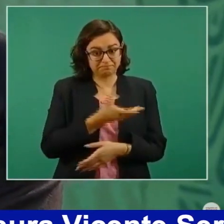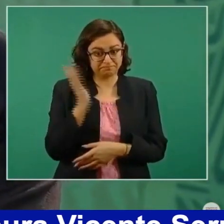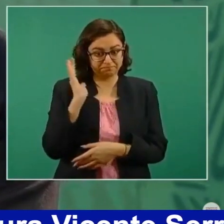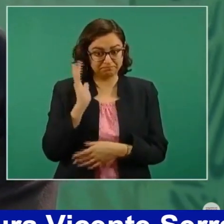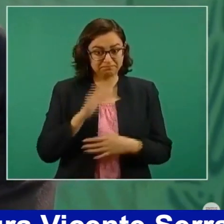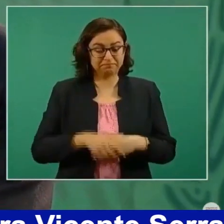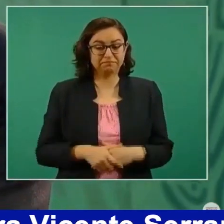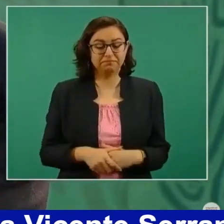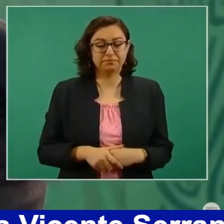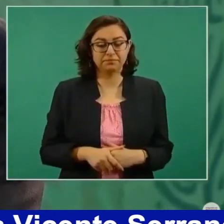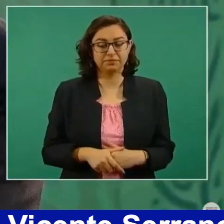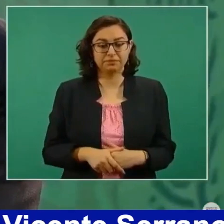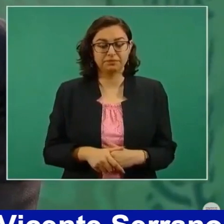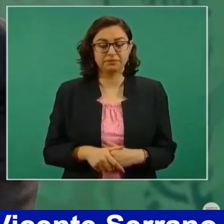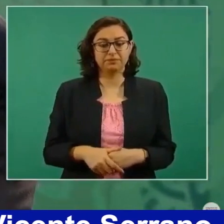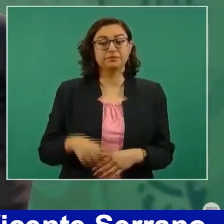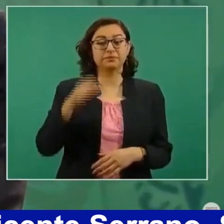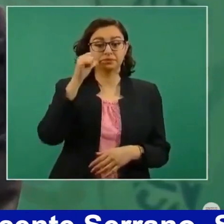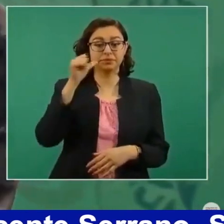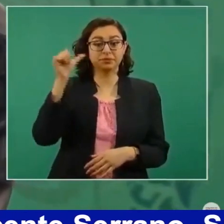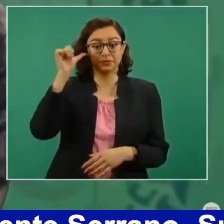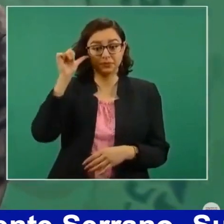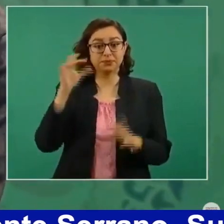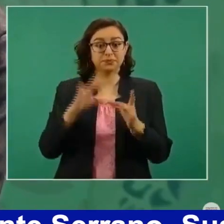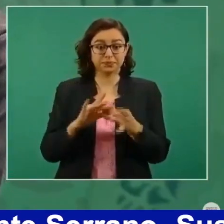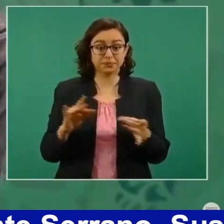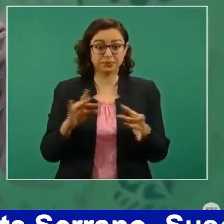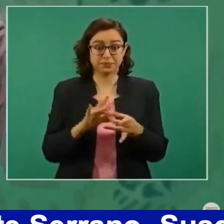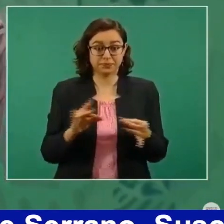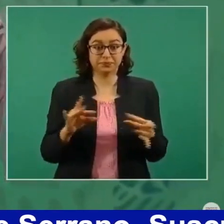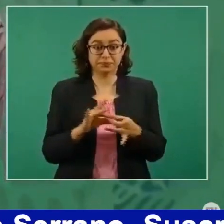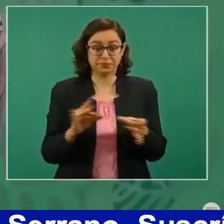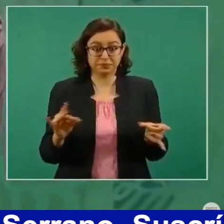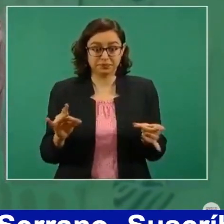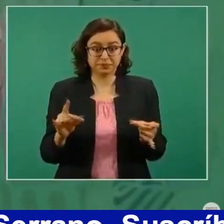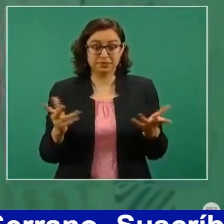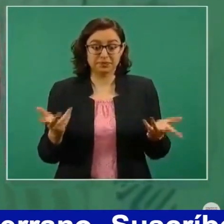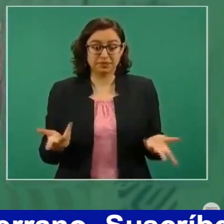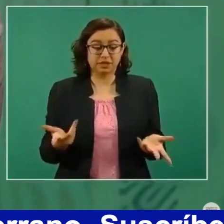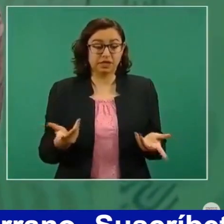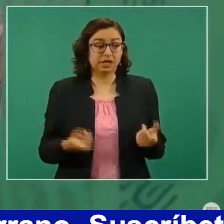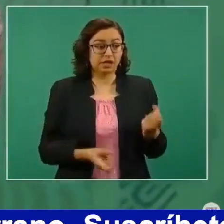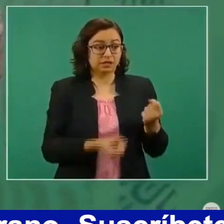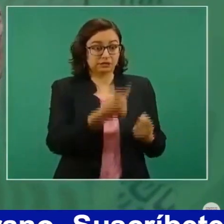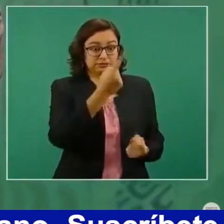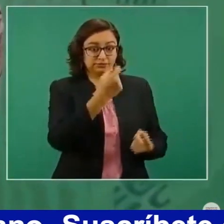Ayer lo decía yo, hay corporativos